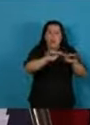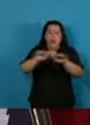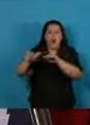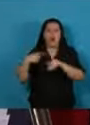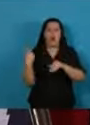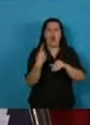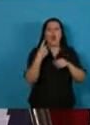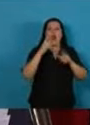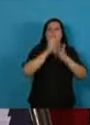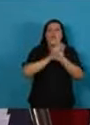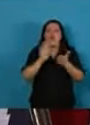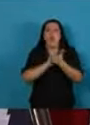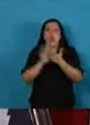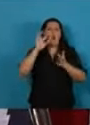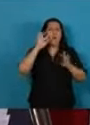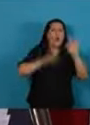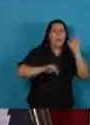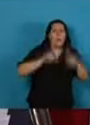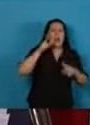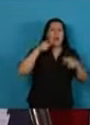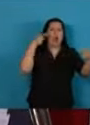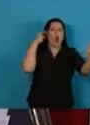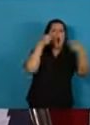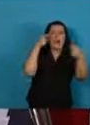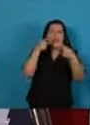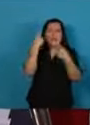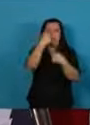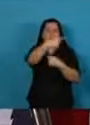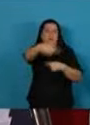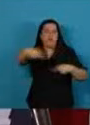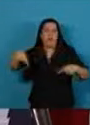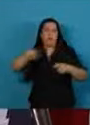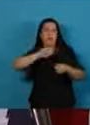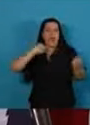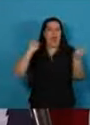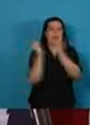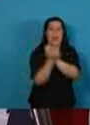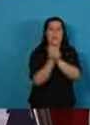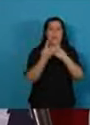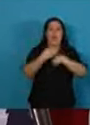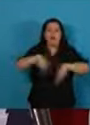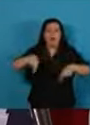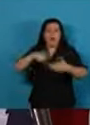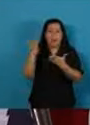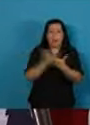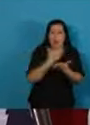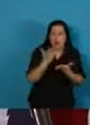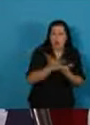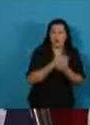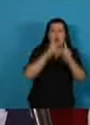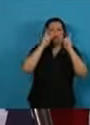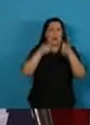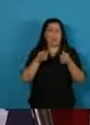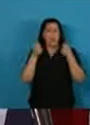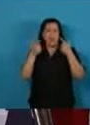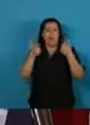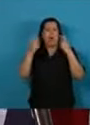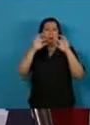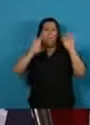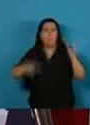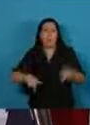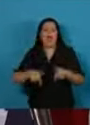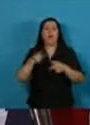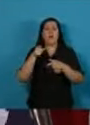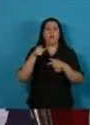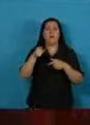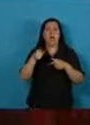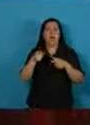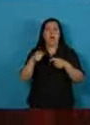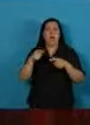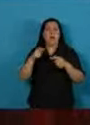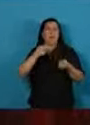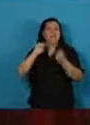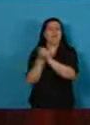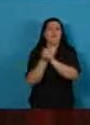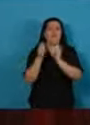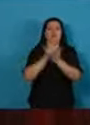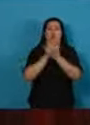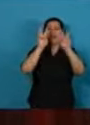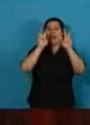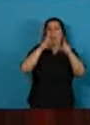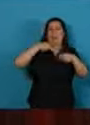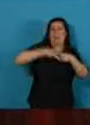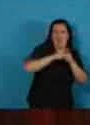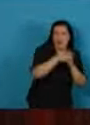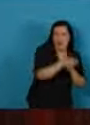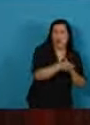ejes para transformar nuestra estructura productiva con políticas activas que den cuenta del cambio tecnológico